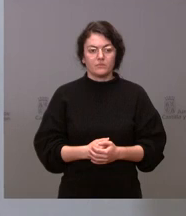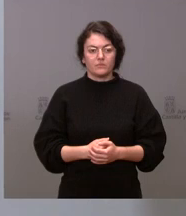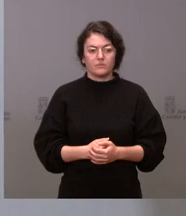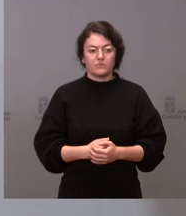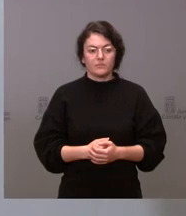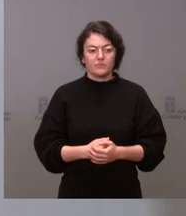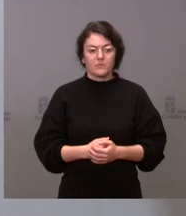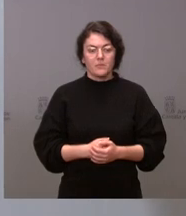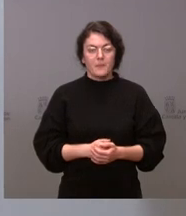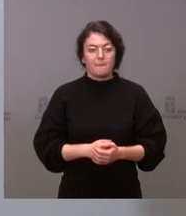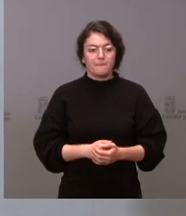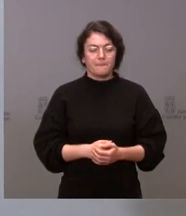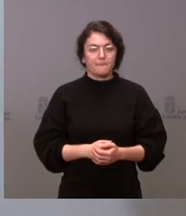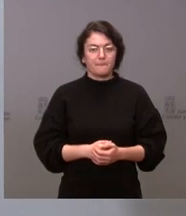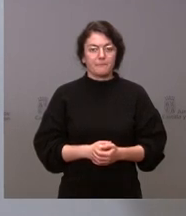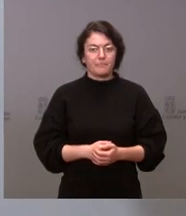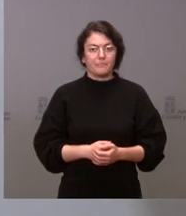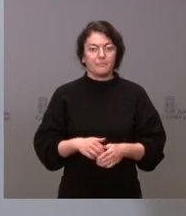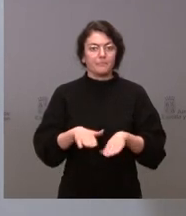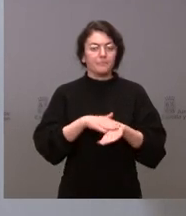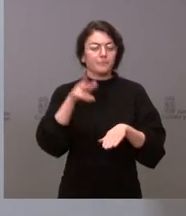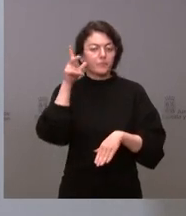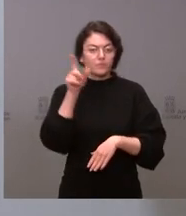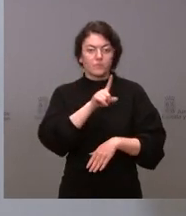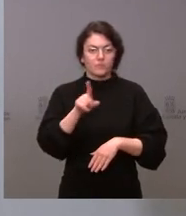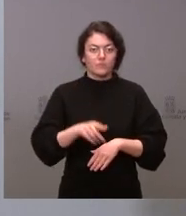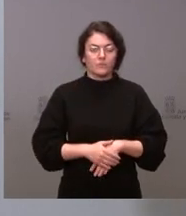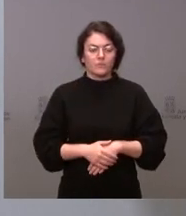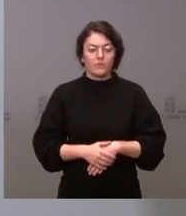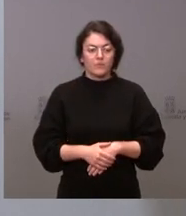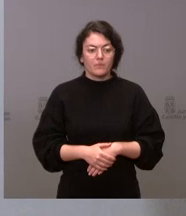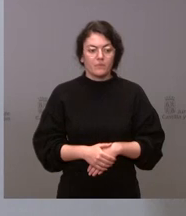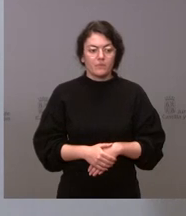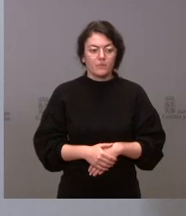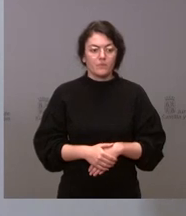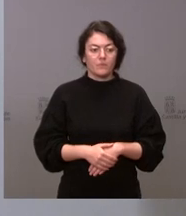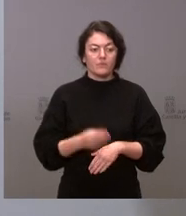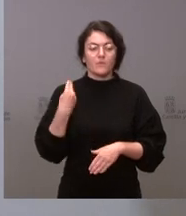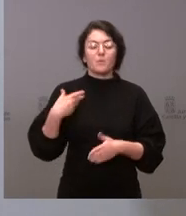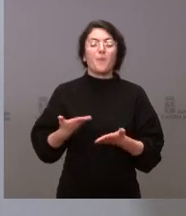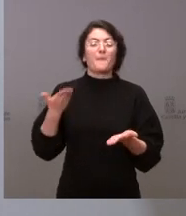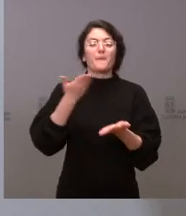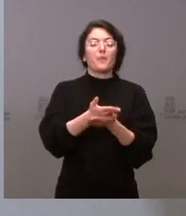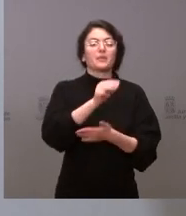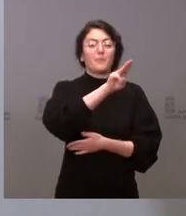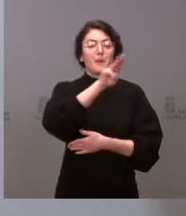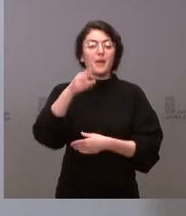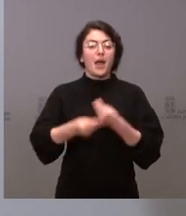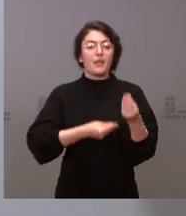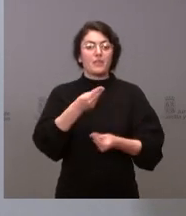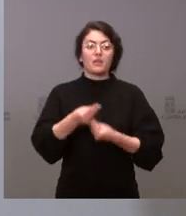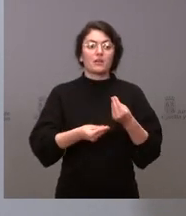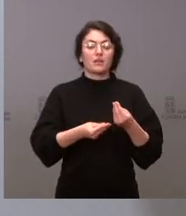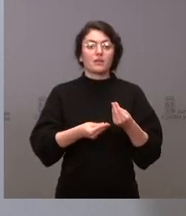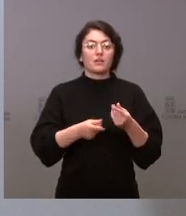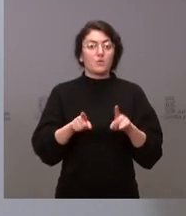La propuesta que ha hecho el líder del Partido Popular a nivel nacional incluso de darle la vuelta al